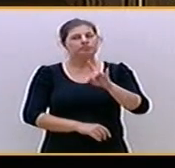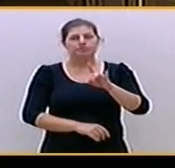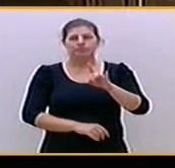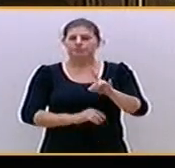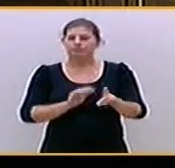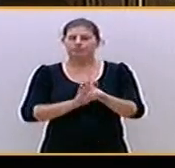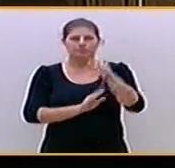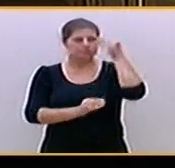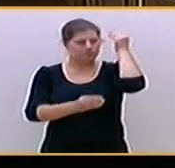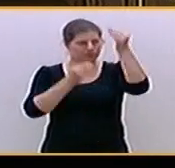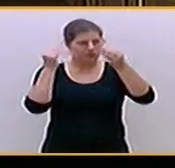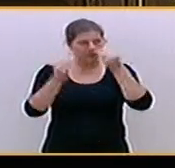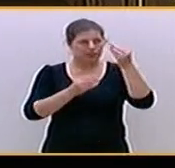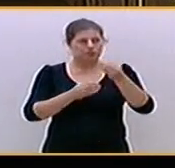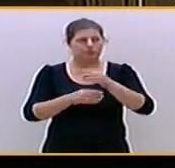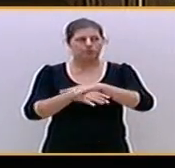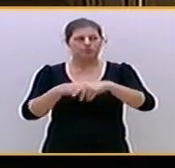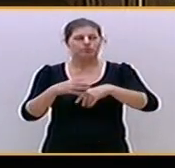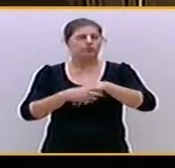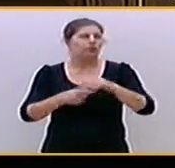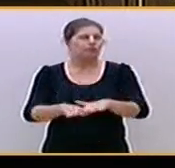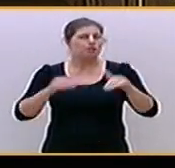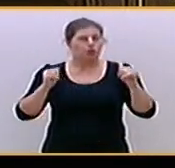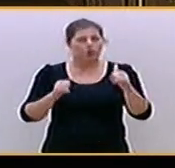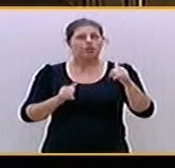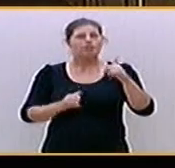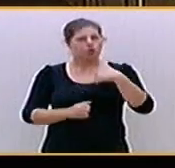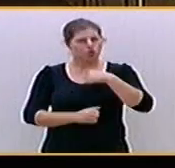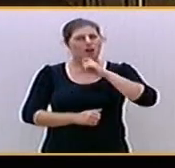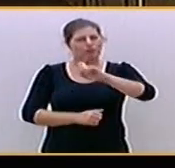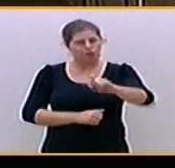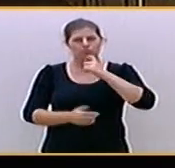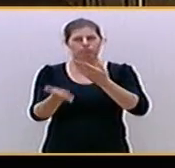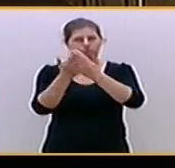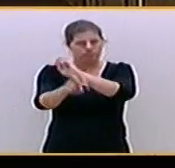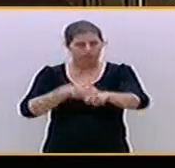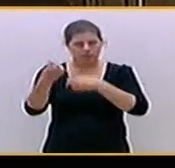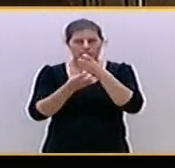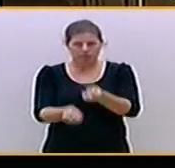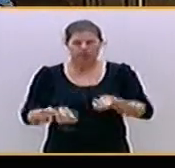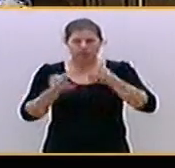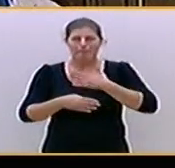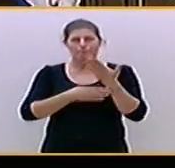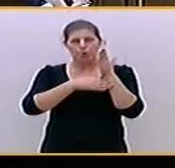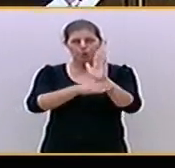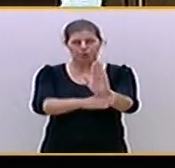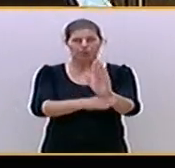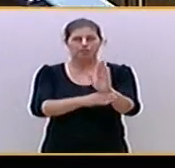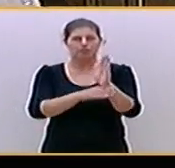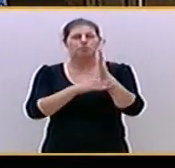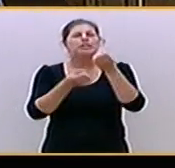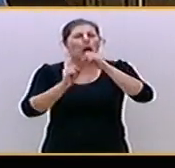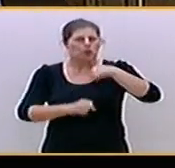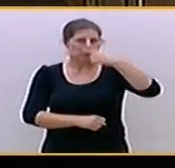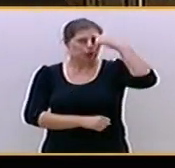constitucional, pero ya anunciamos que la enmendaremos para poner de manifiesto nuestras propuestas a una sabienda del nulo interés